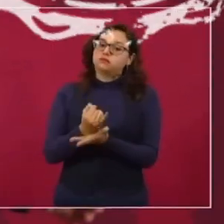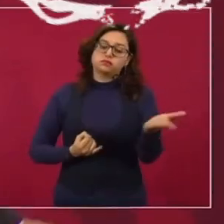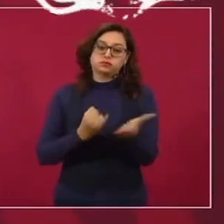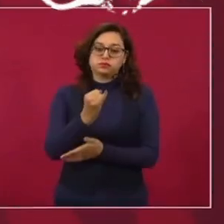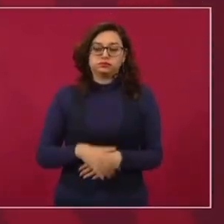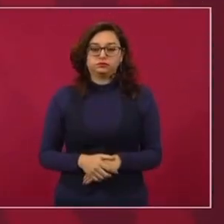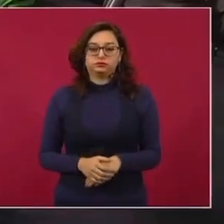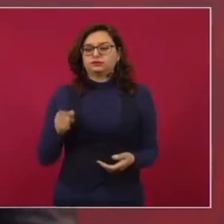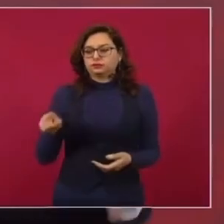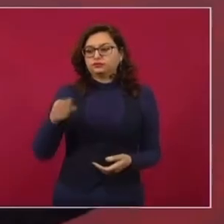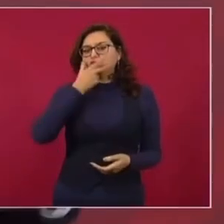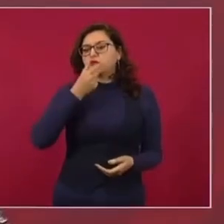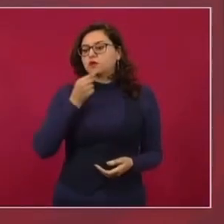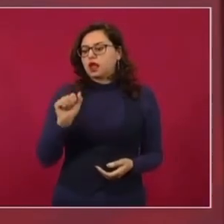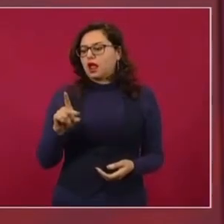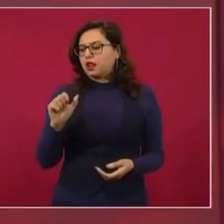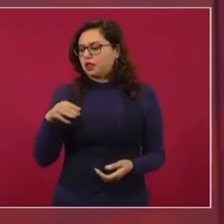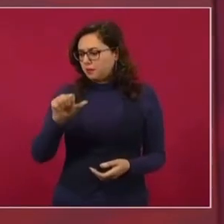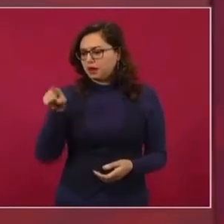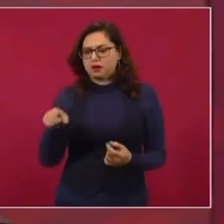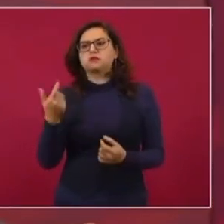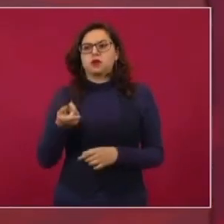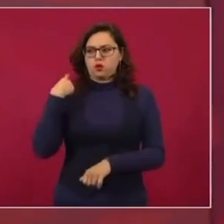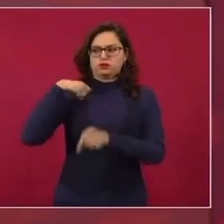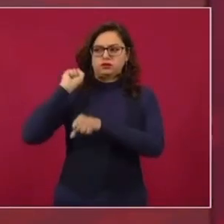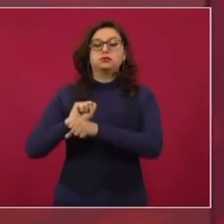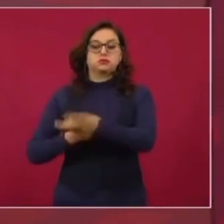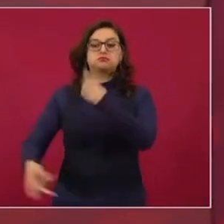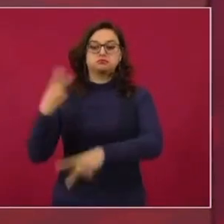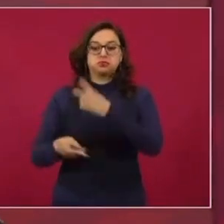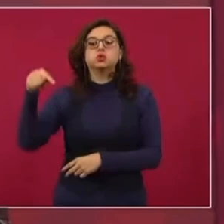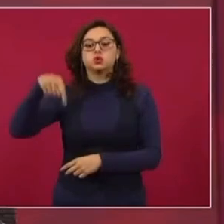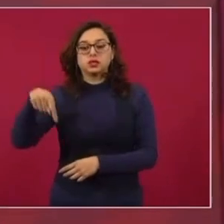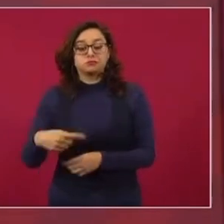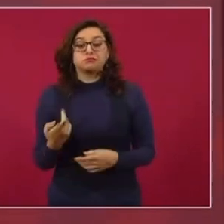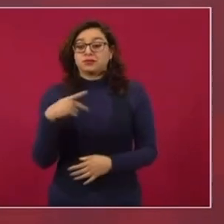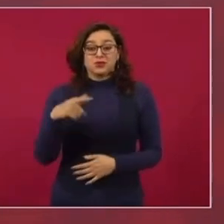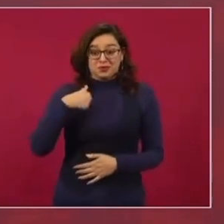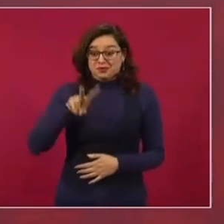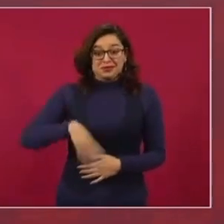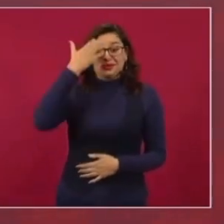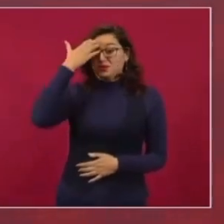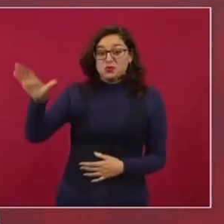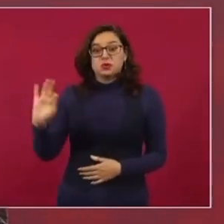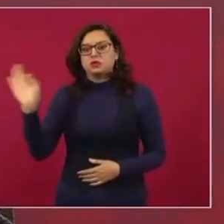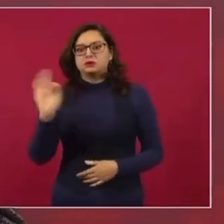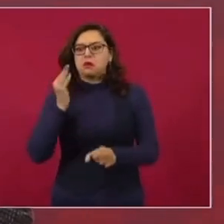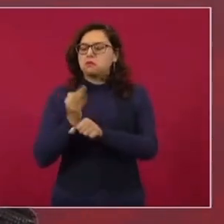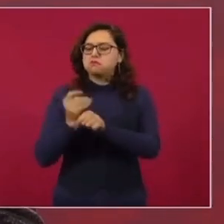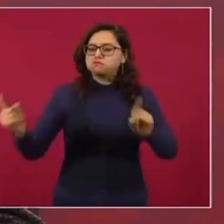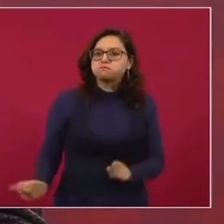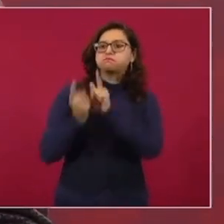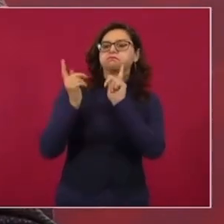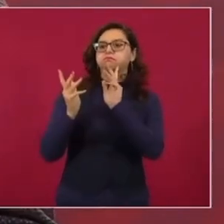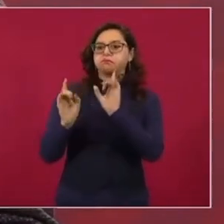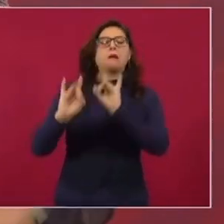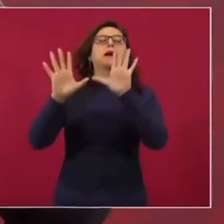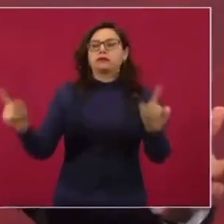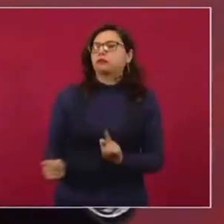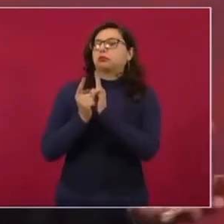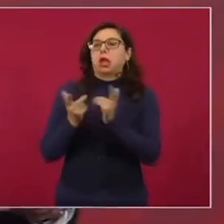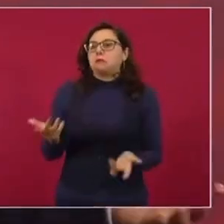Aquí estuvo el señor, pero si lo encuentro ahora, me tendría que decir quién es, porque no lo identifico,